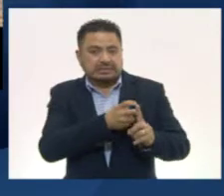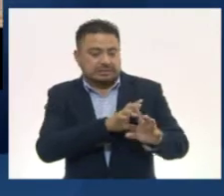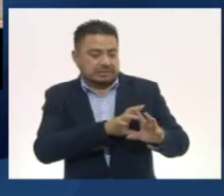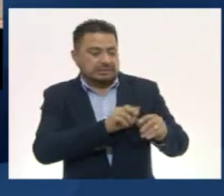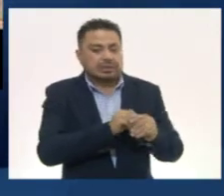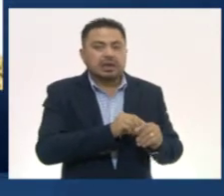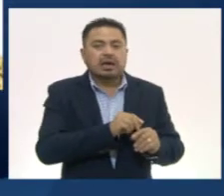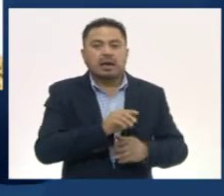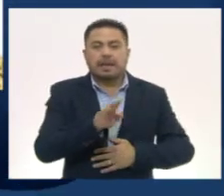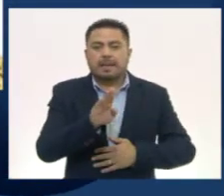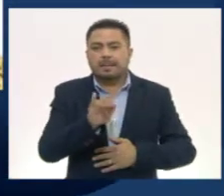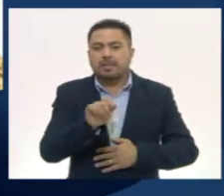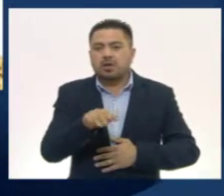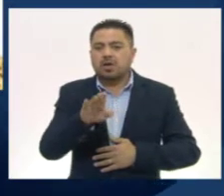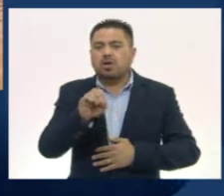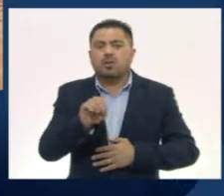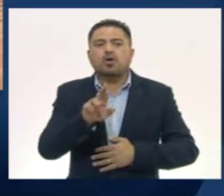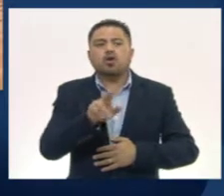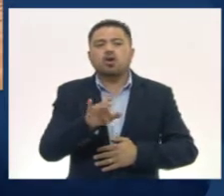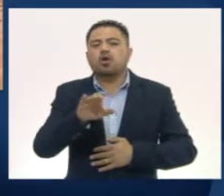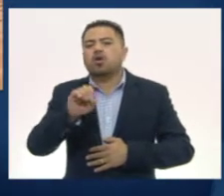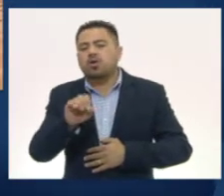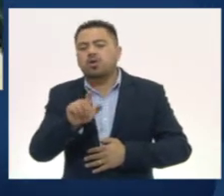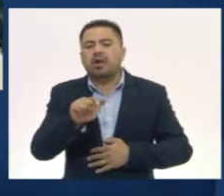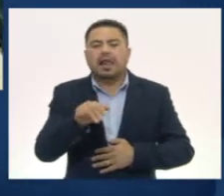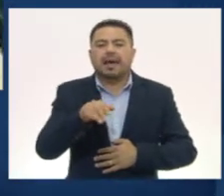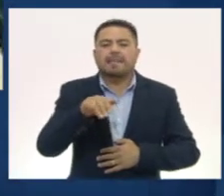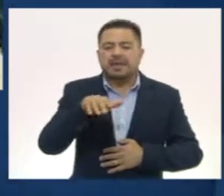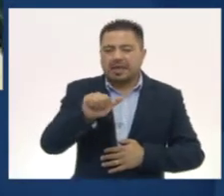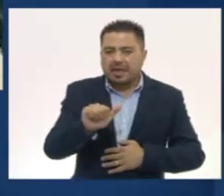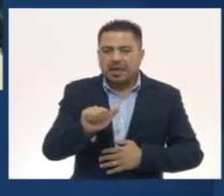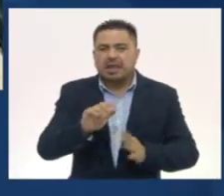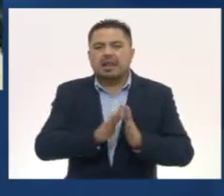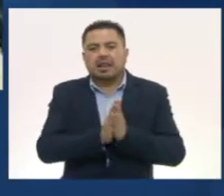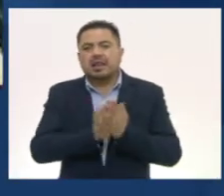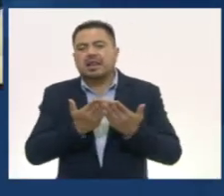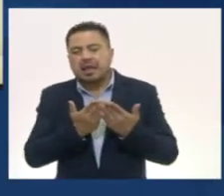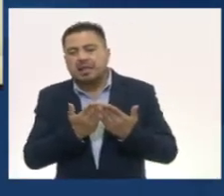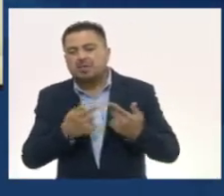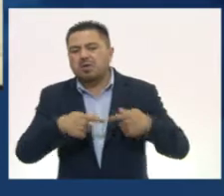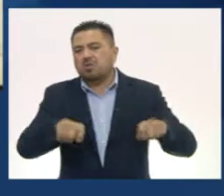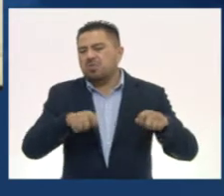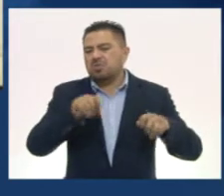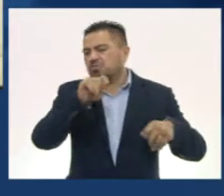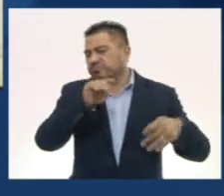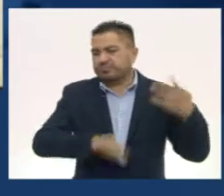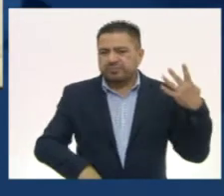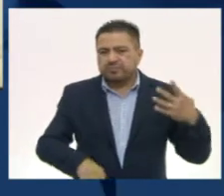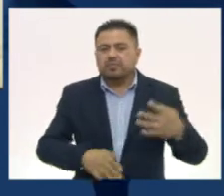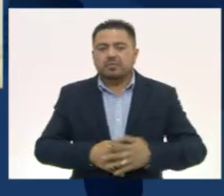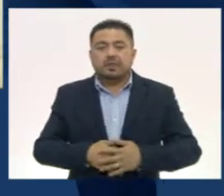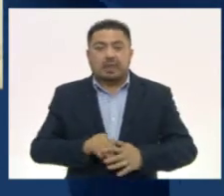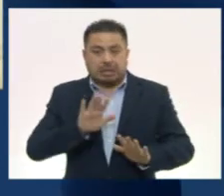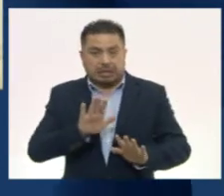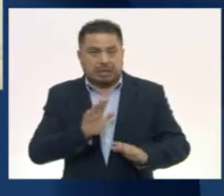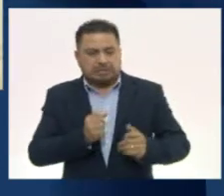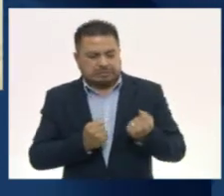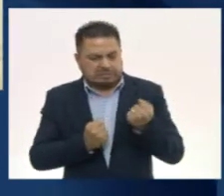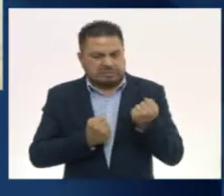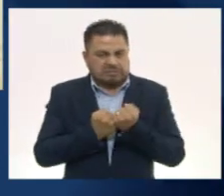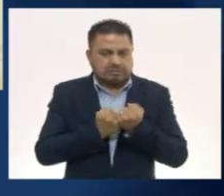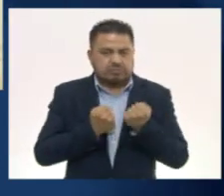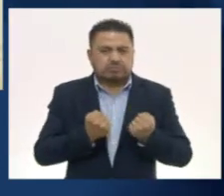biombo, rollo, lámina, libro. Por su soporte,